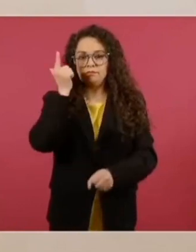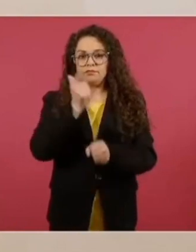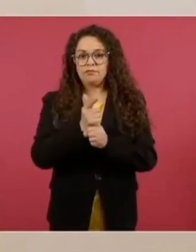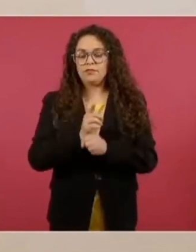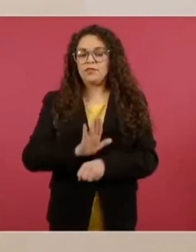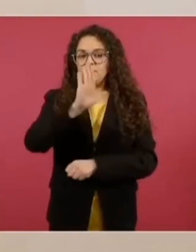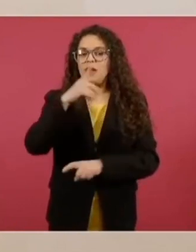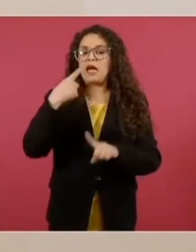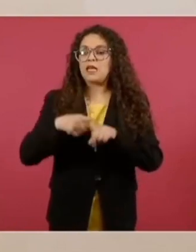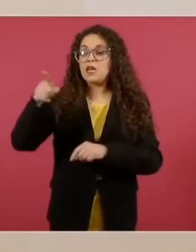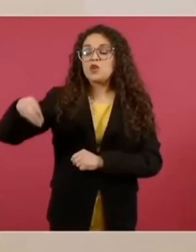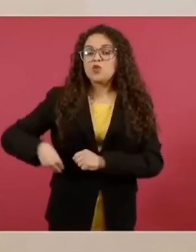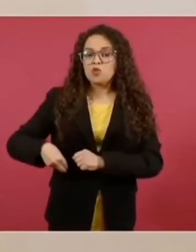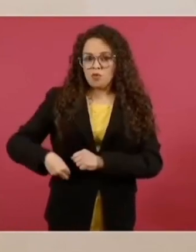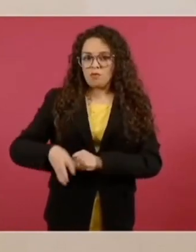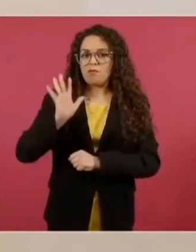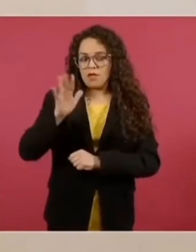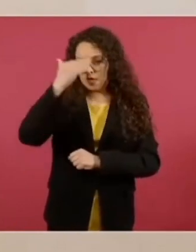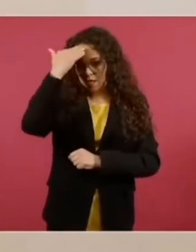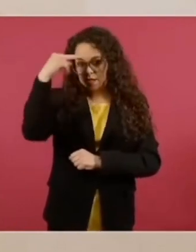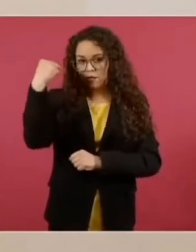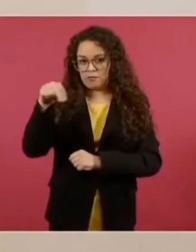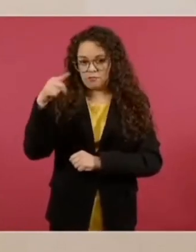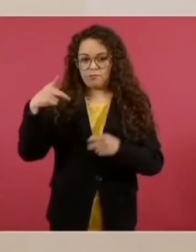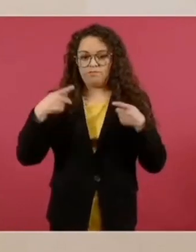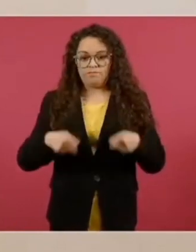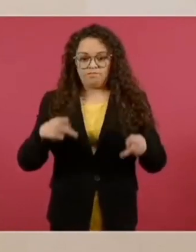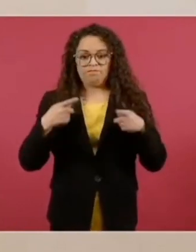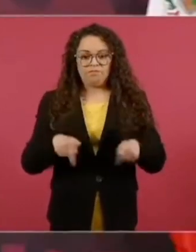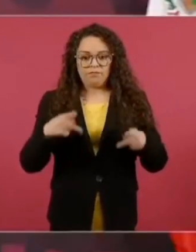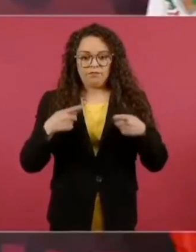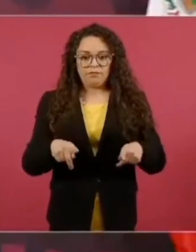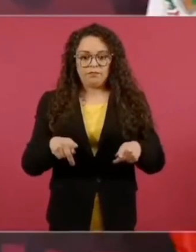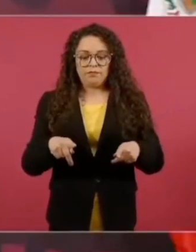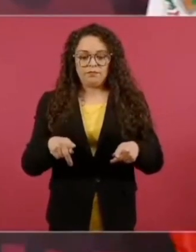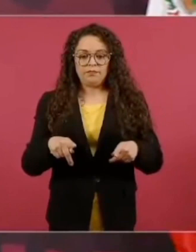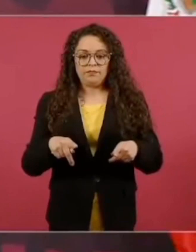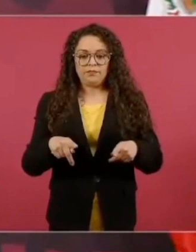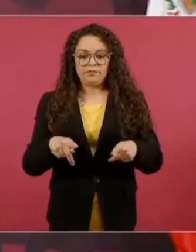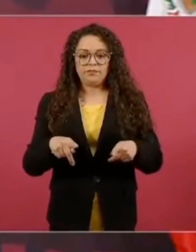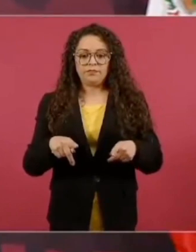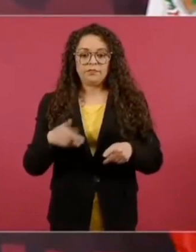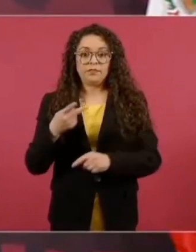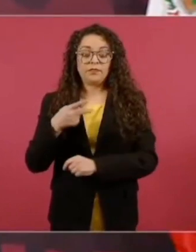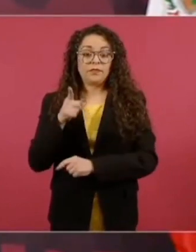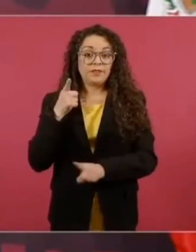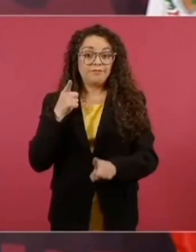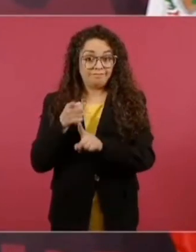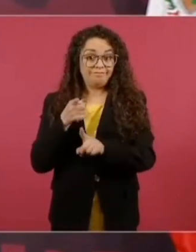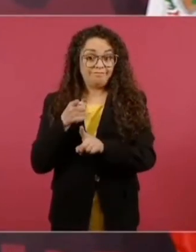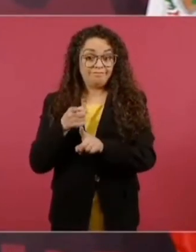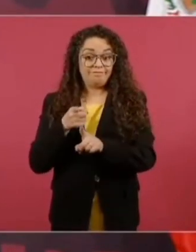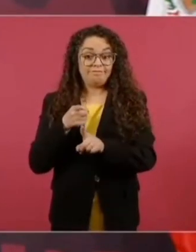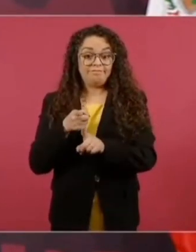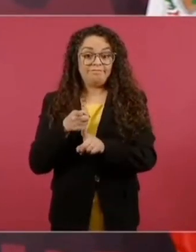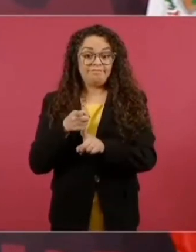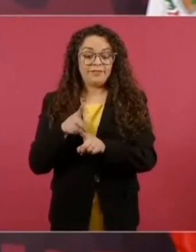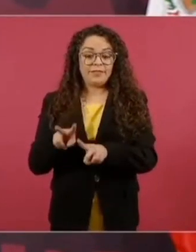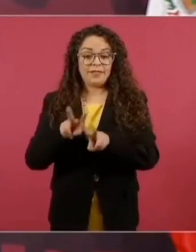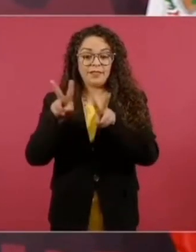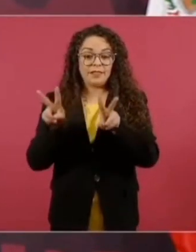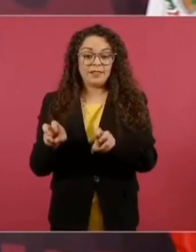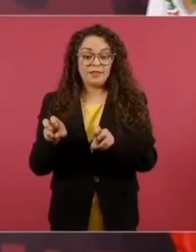presunto responsable y es un asunto que